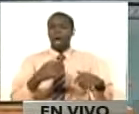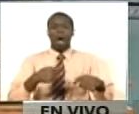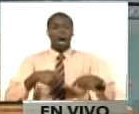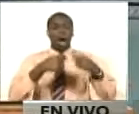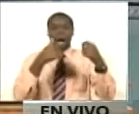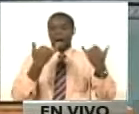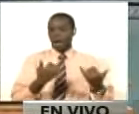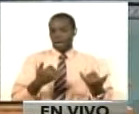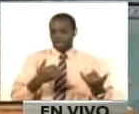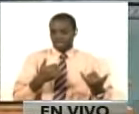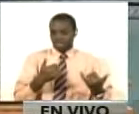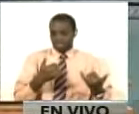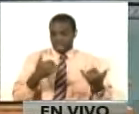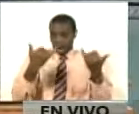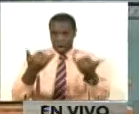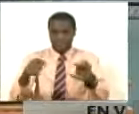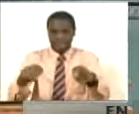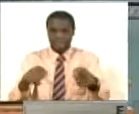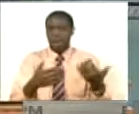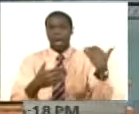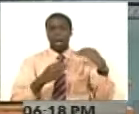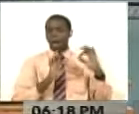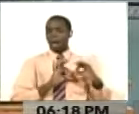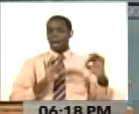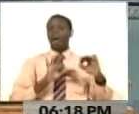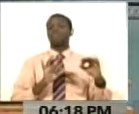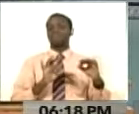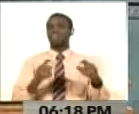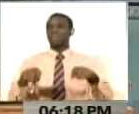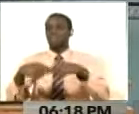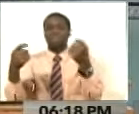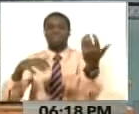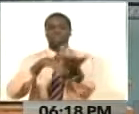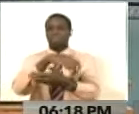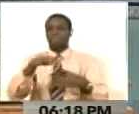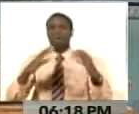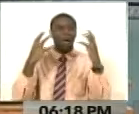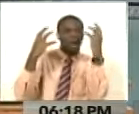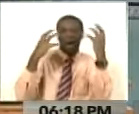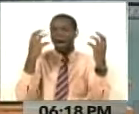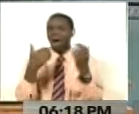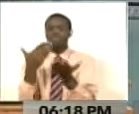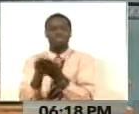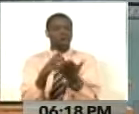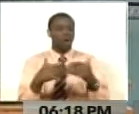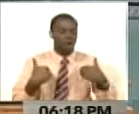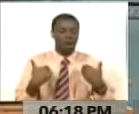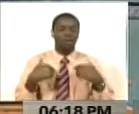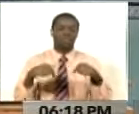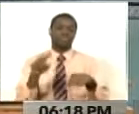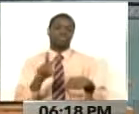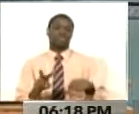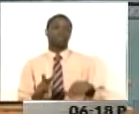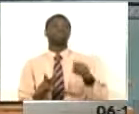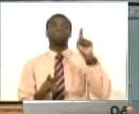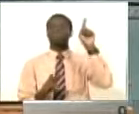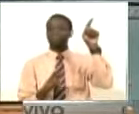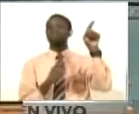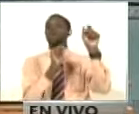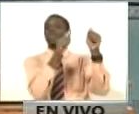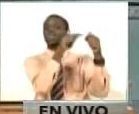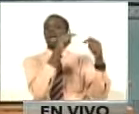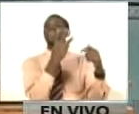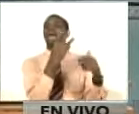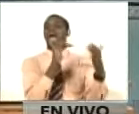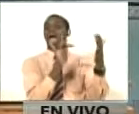han causado caos, que han causado terror, que han causado violencia, muerte y sufrimiento en nuestra población. Pero fue justamente